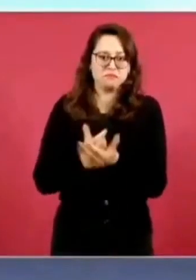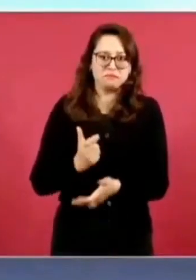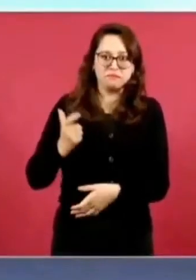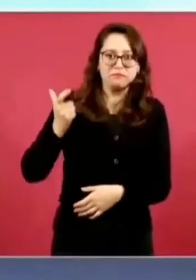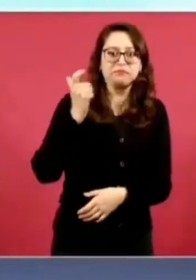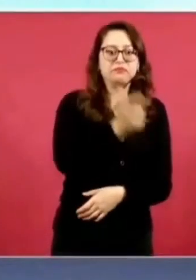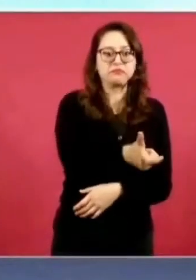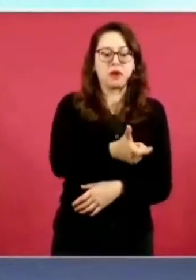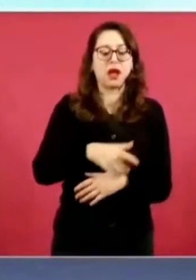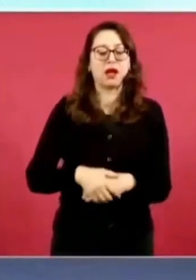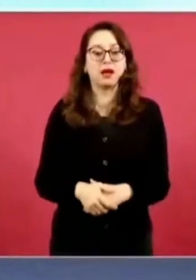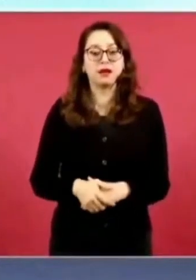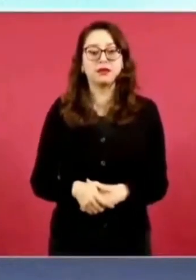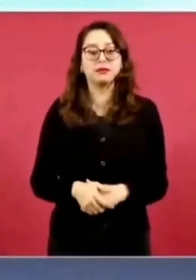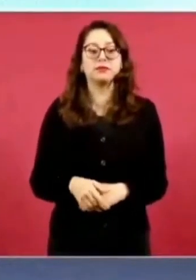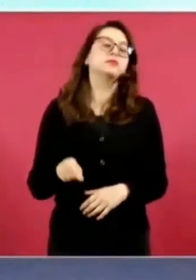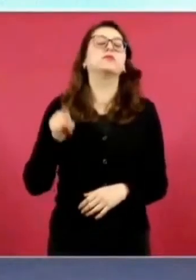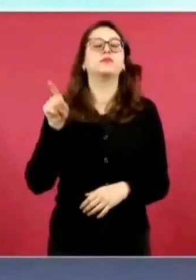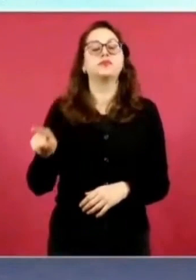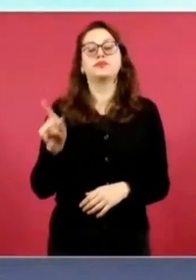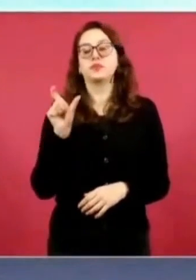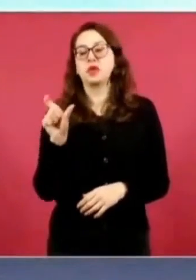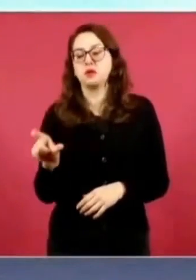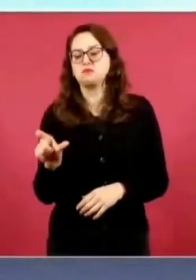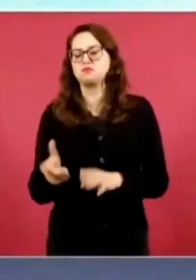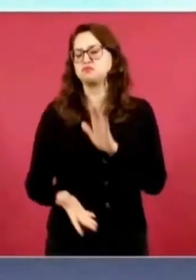para ir a bares.